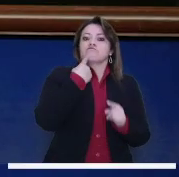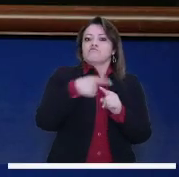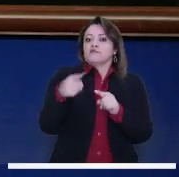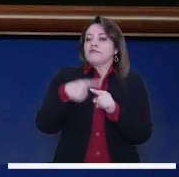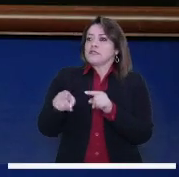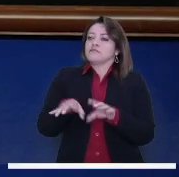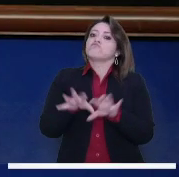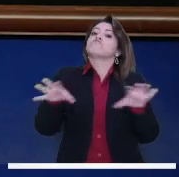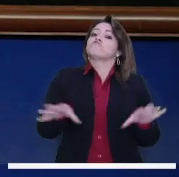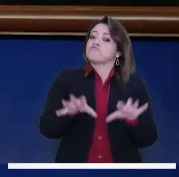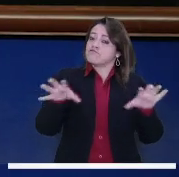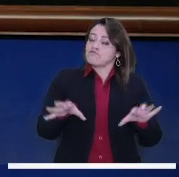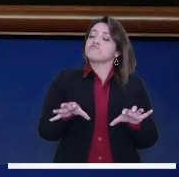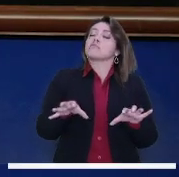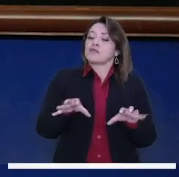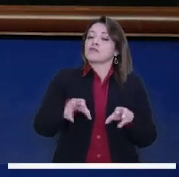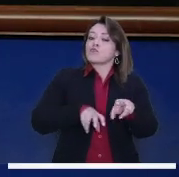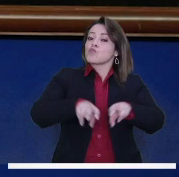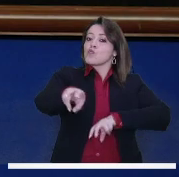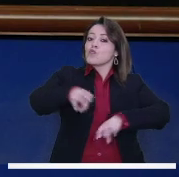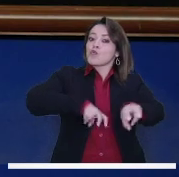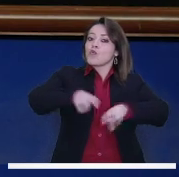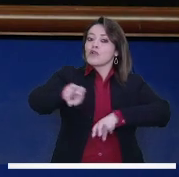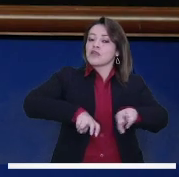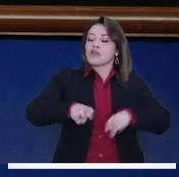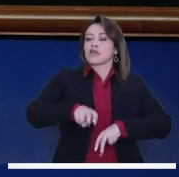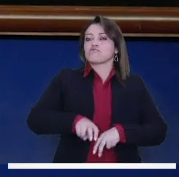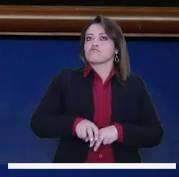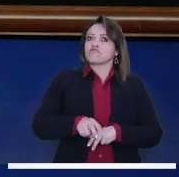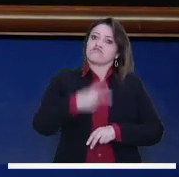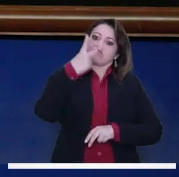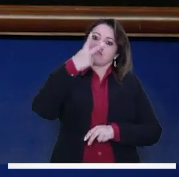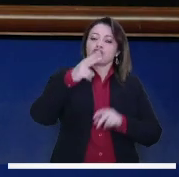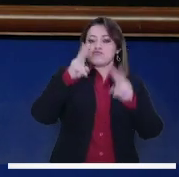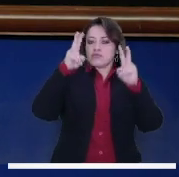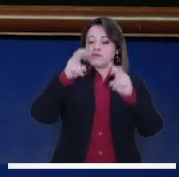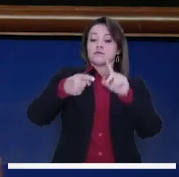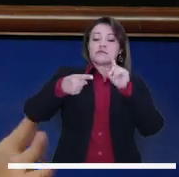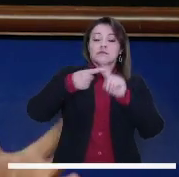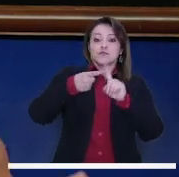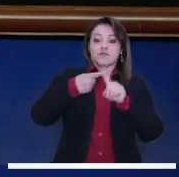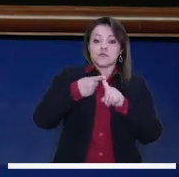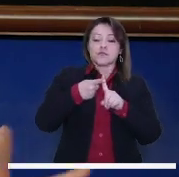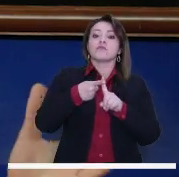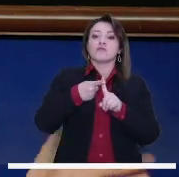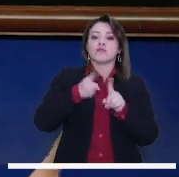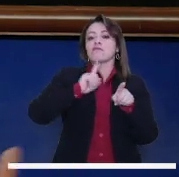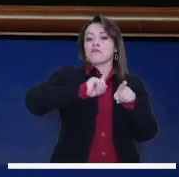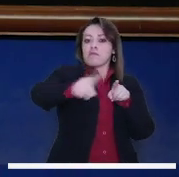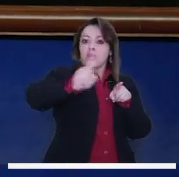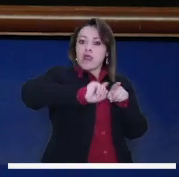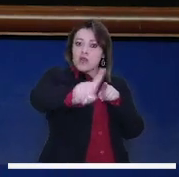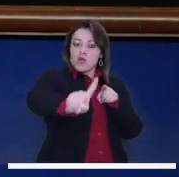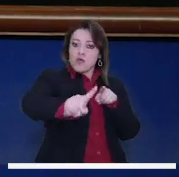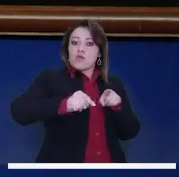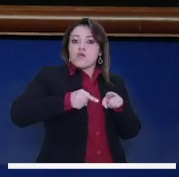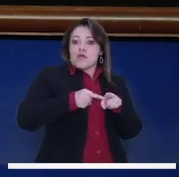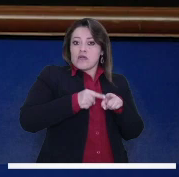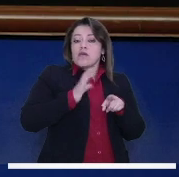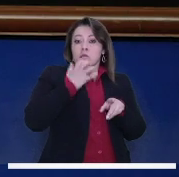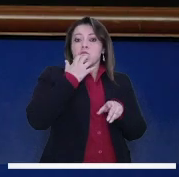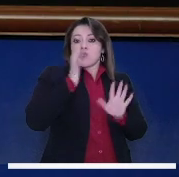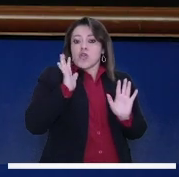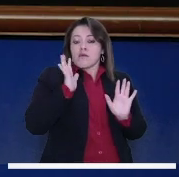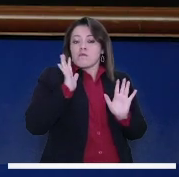muchas cosas respecto a la movilidad. Un tema en particular, bueno, dos. Uno, el tema de Transmilenio, por ejemplo,